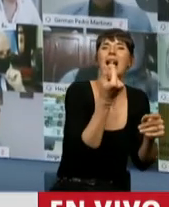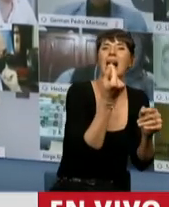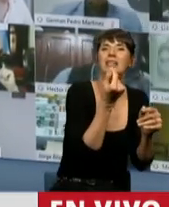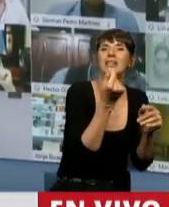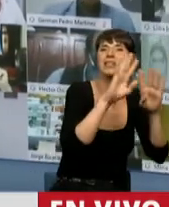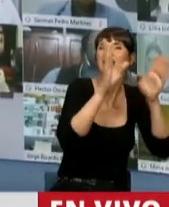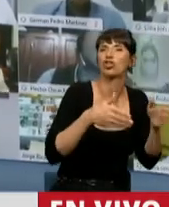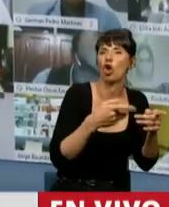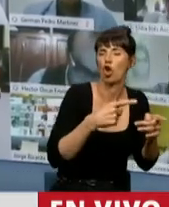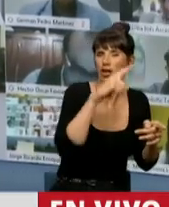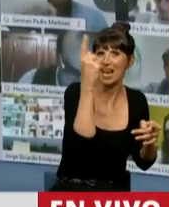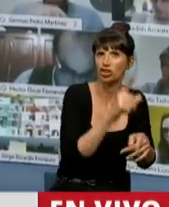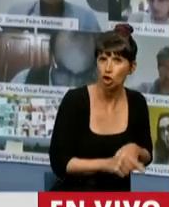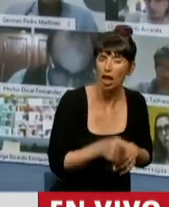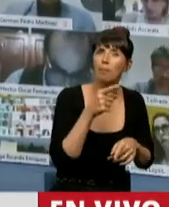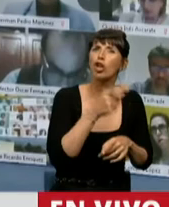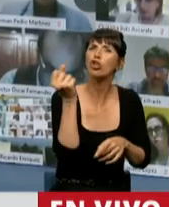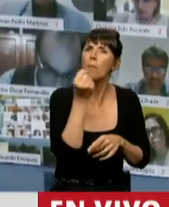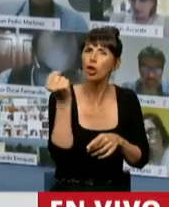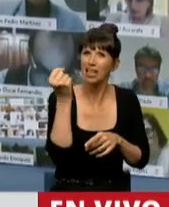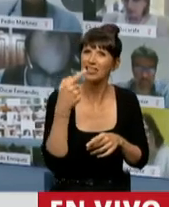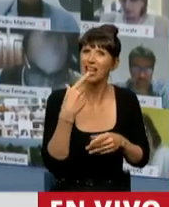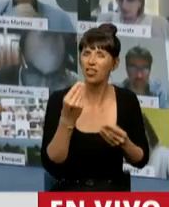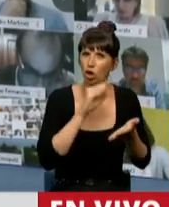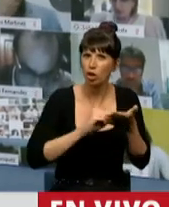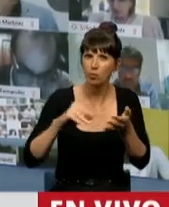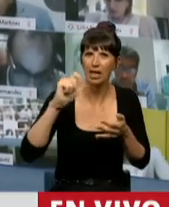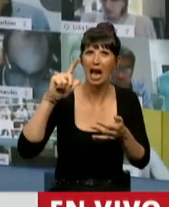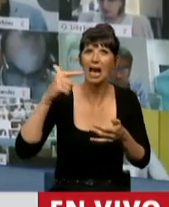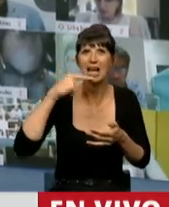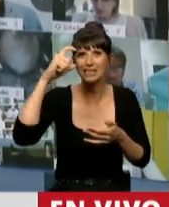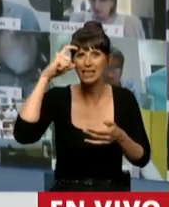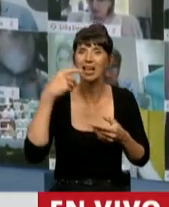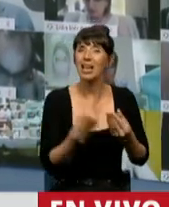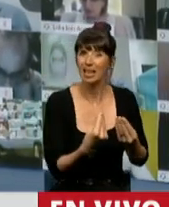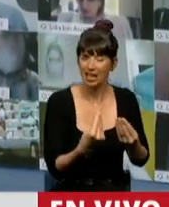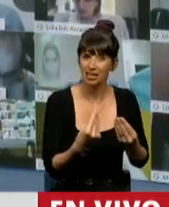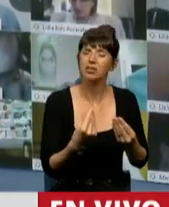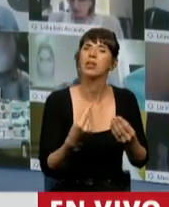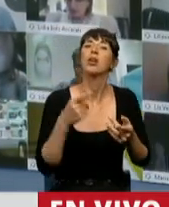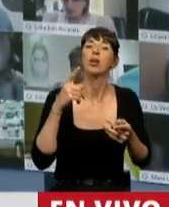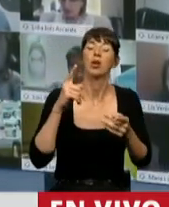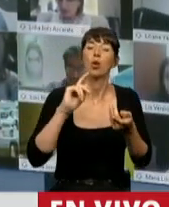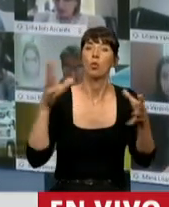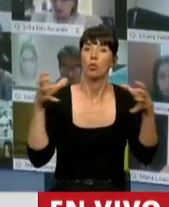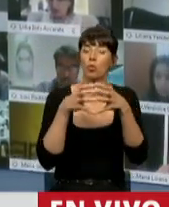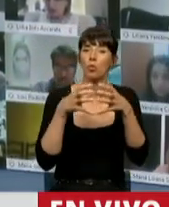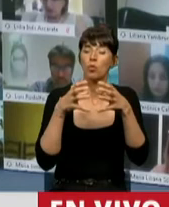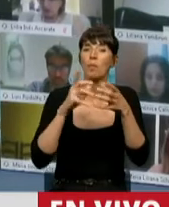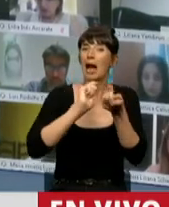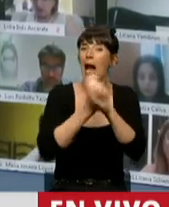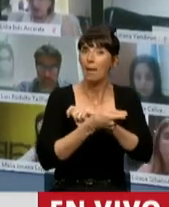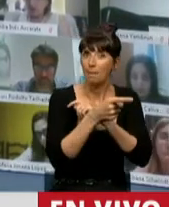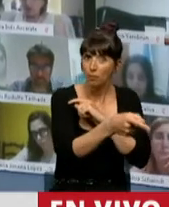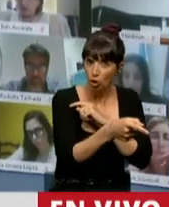importante lo que ha recalcado el diputado Cacace, que fue, en realidad, un aporte de Juntos por el Cambio, en relación a que